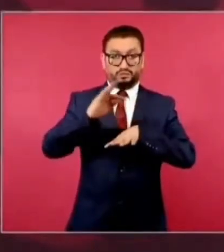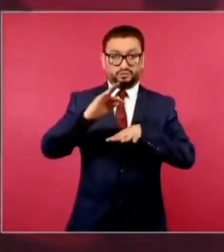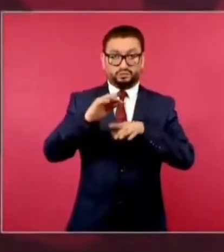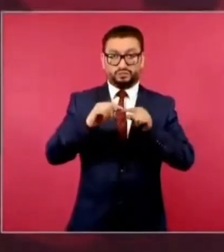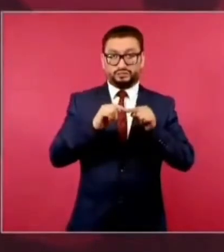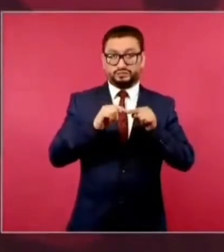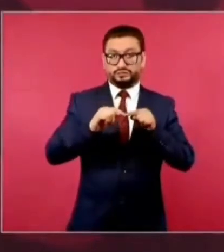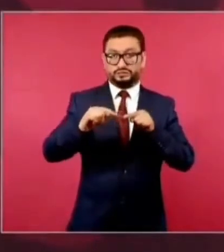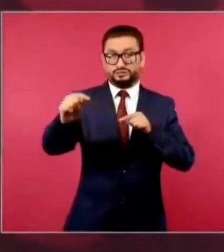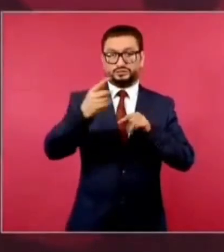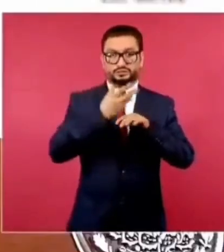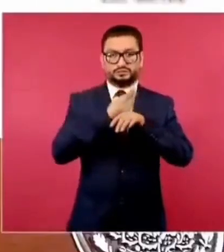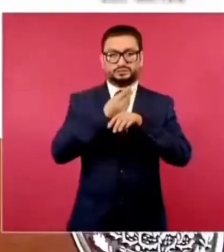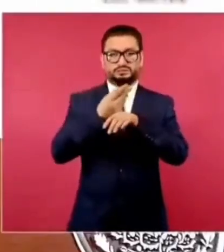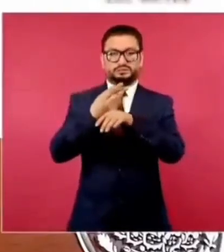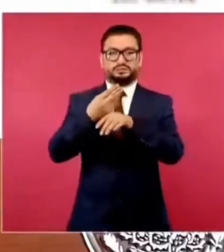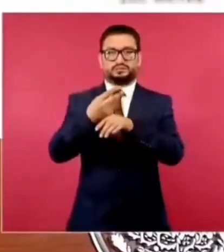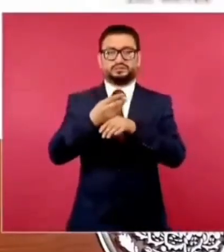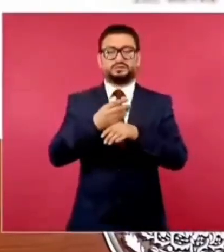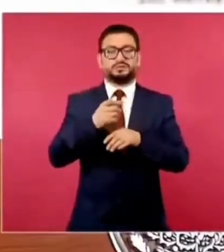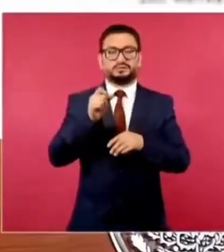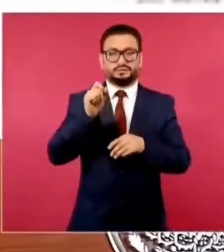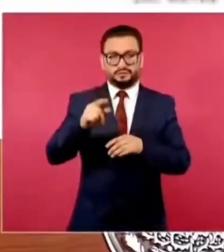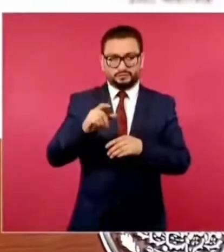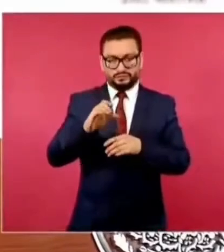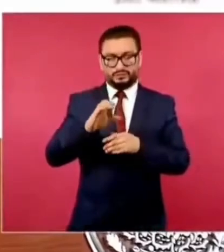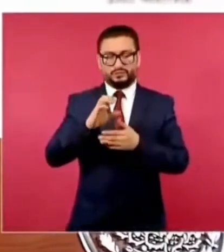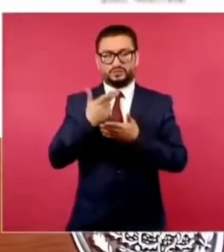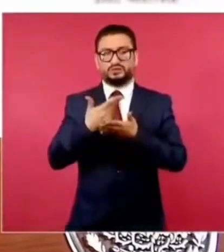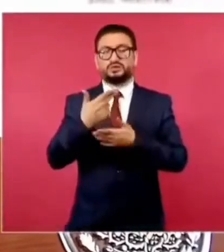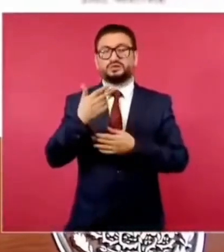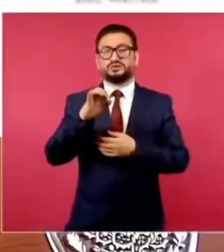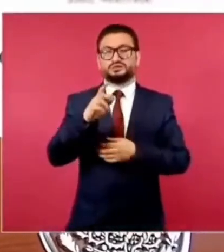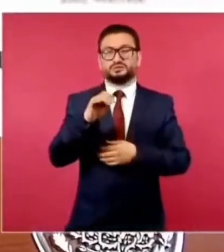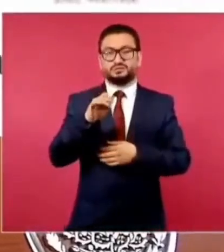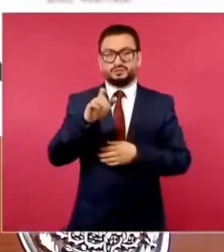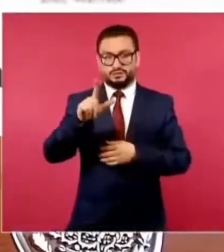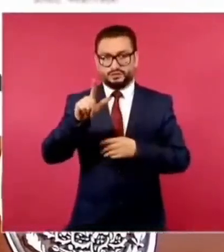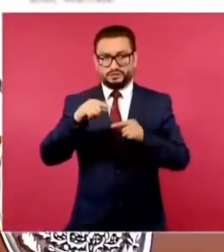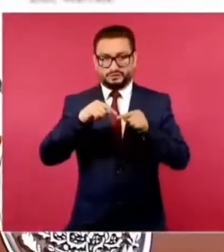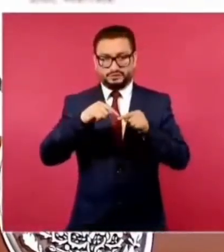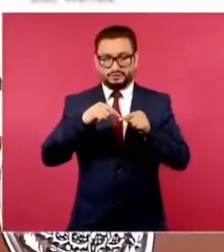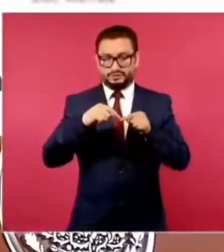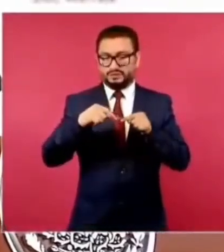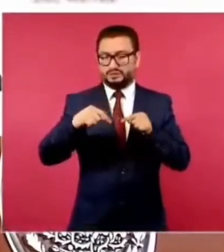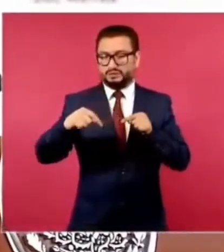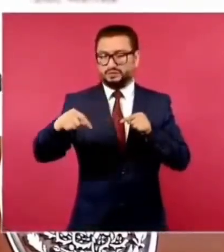Chetumán a Belice,